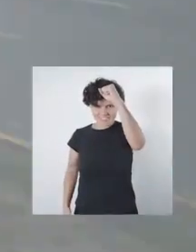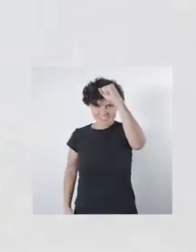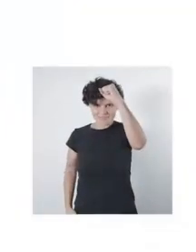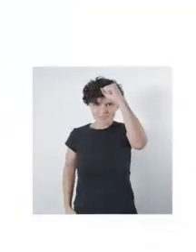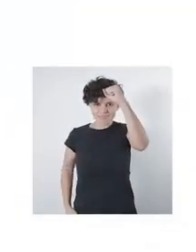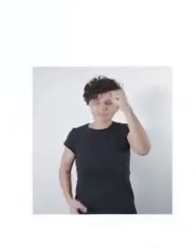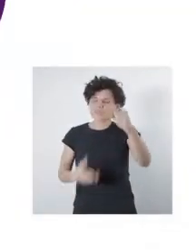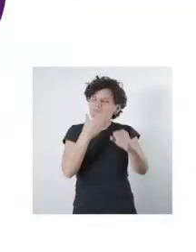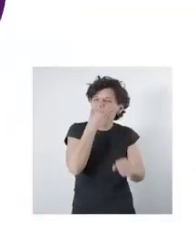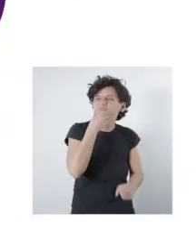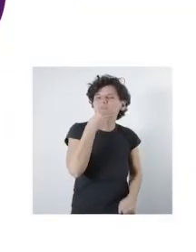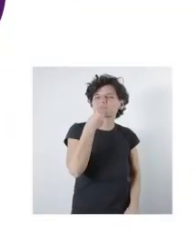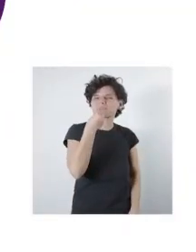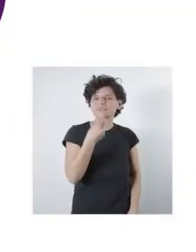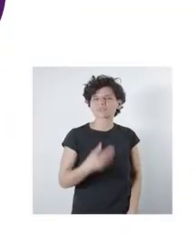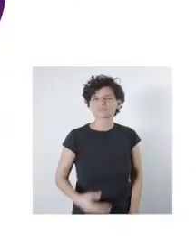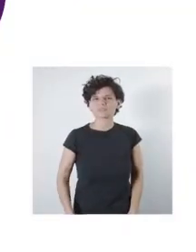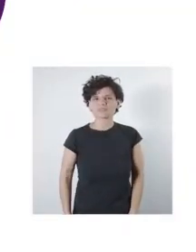Y será hermoso.